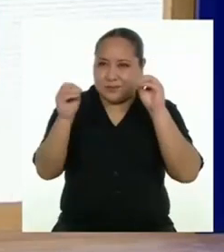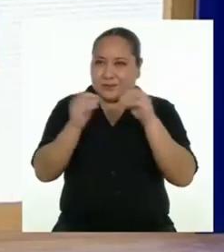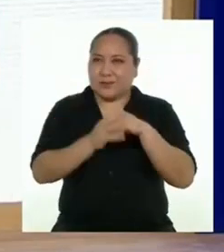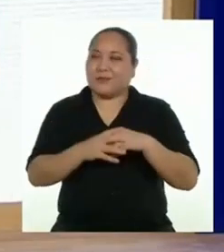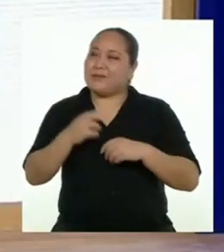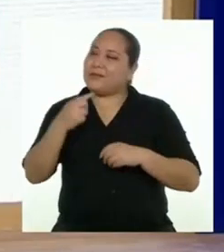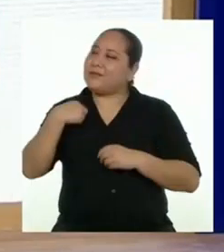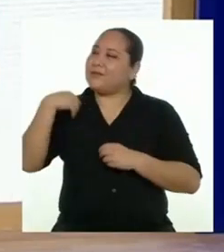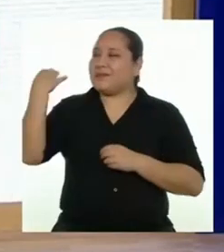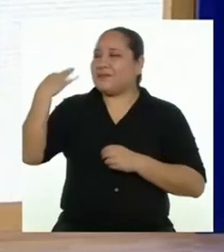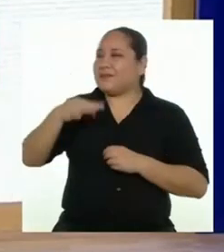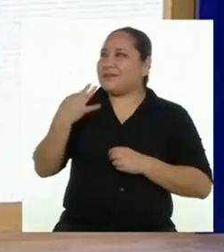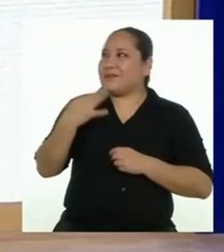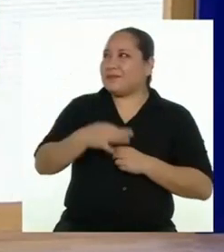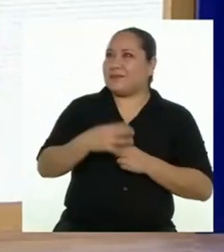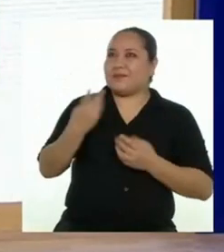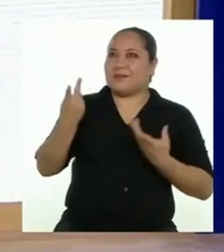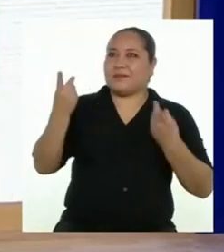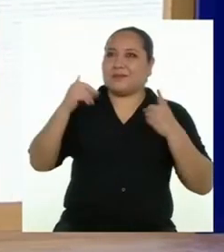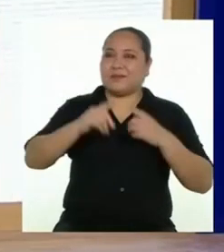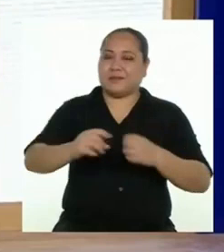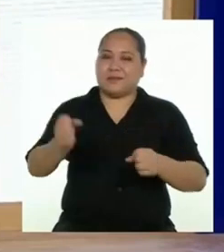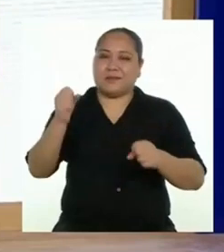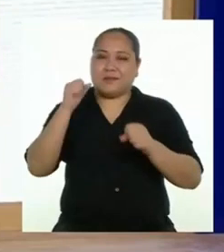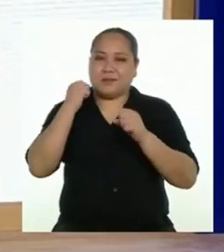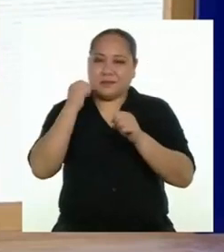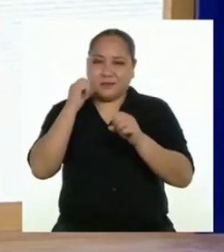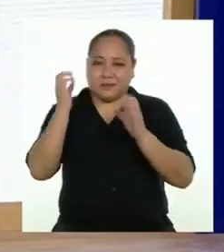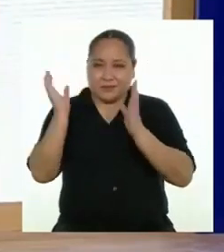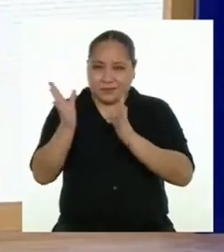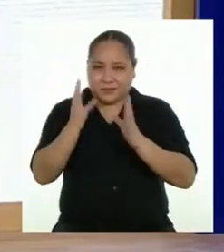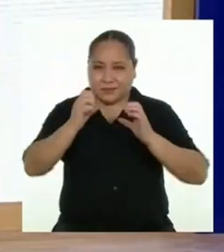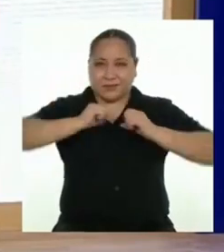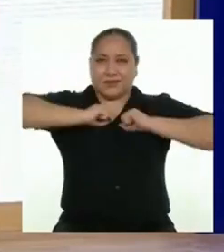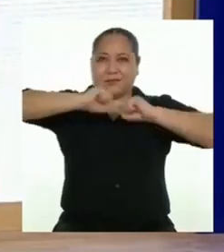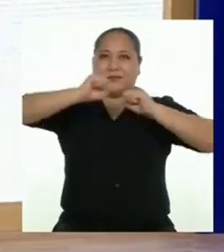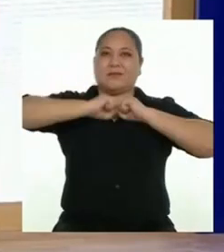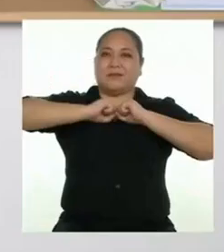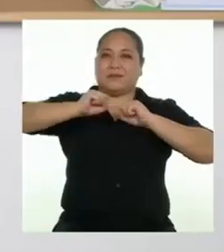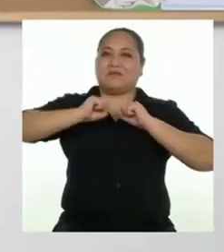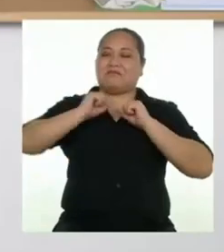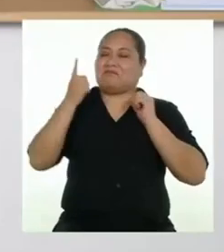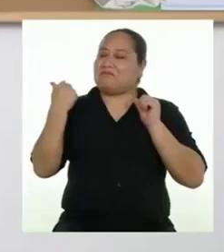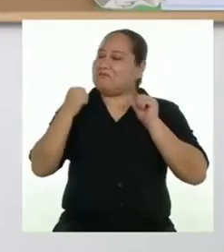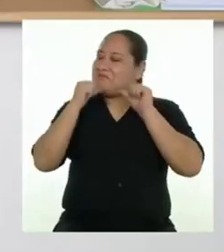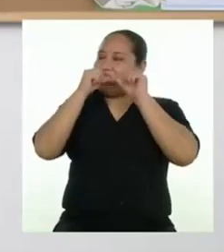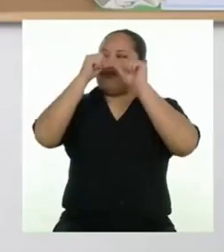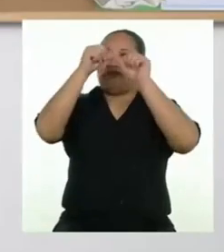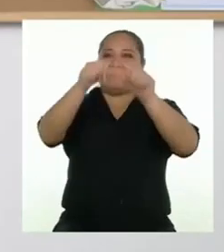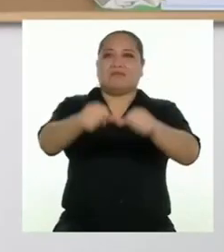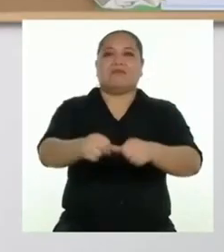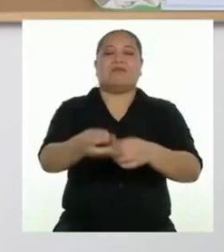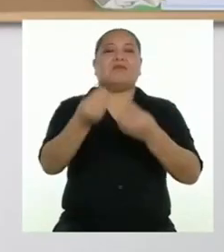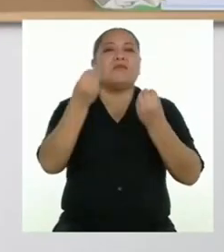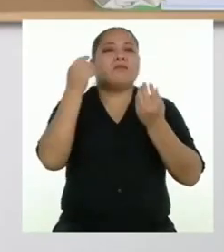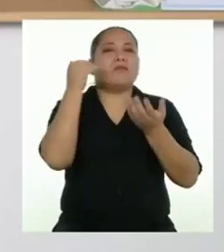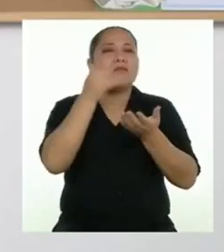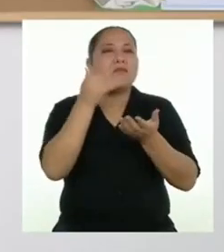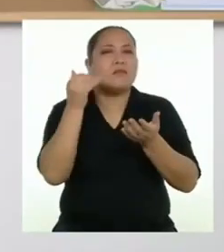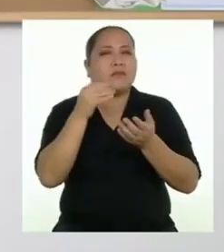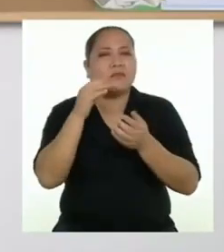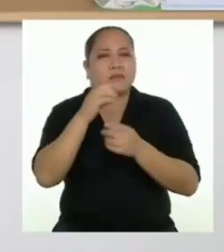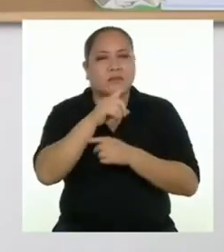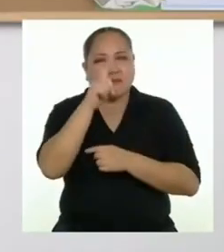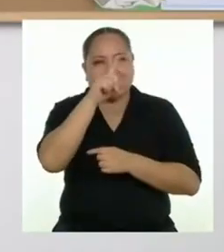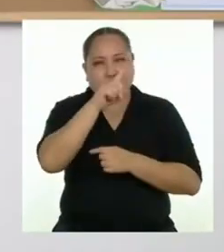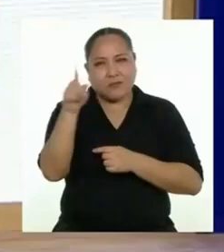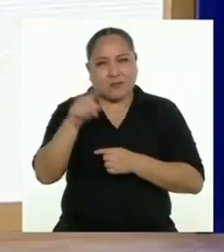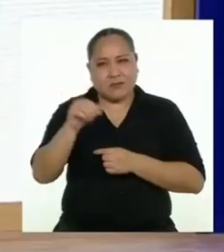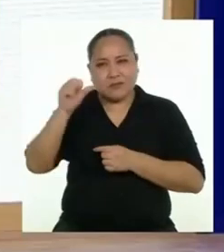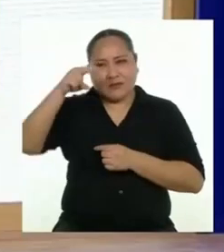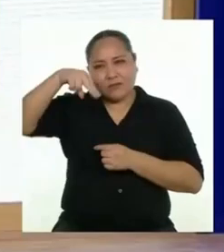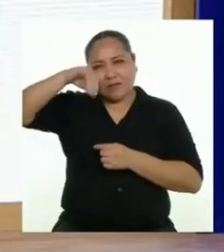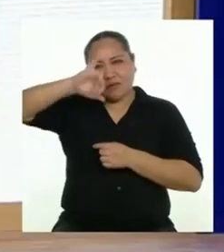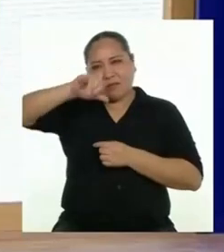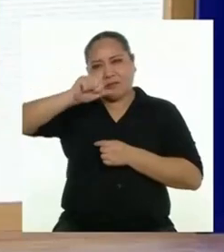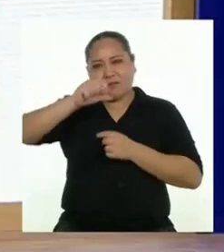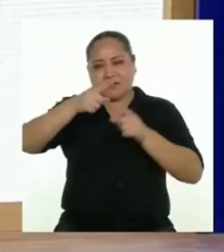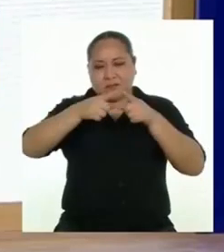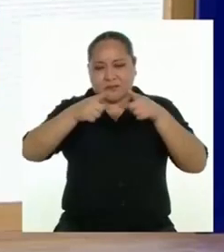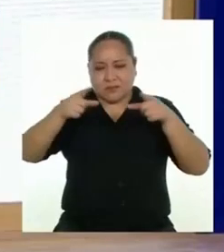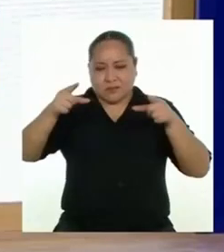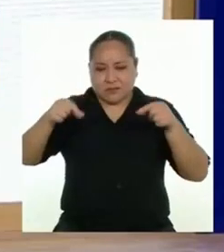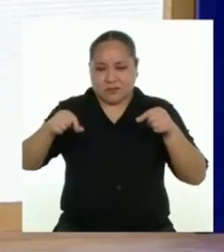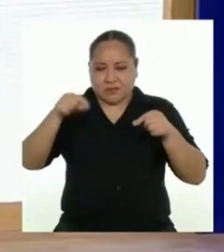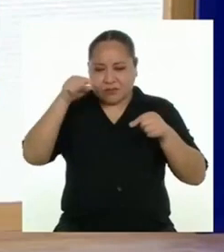Yo siempre. Desde que hago los ejercicios de activarte, nada me para. ¿Y cómo vas con el estudio de las zanjas de infiltración? ¡Ay!